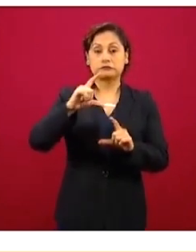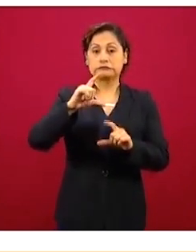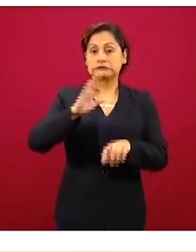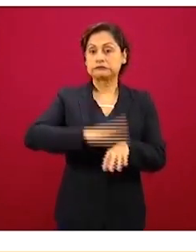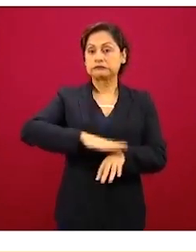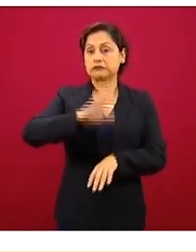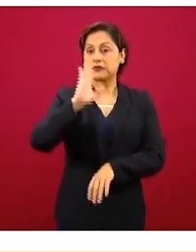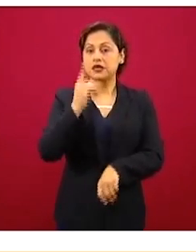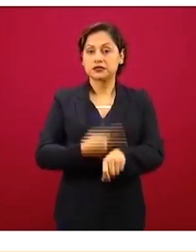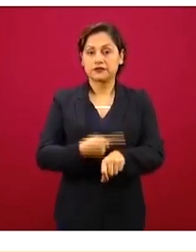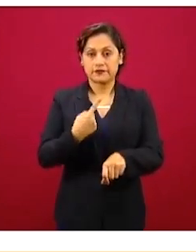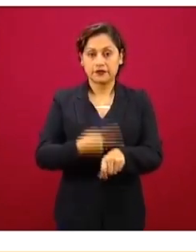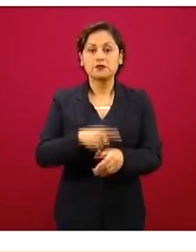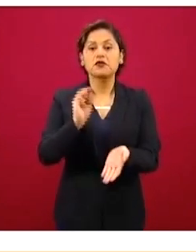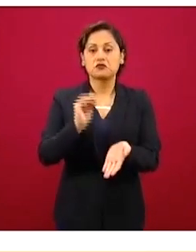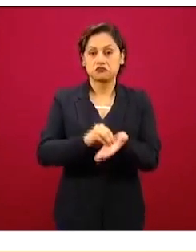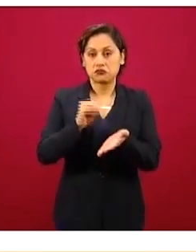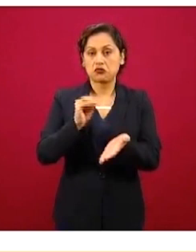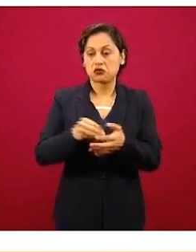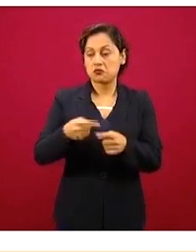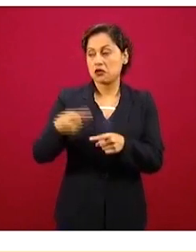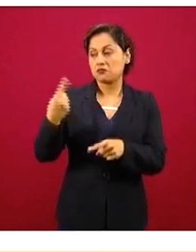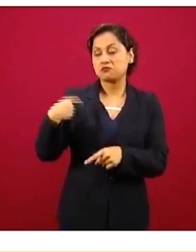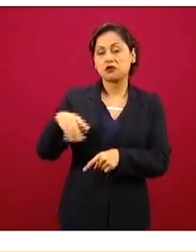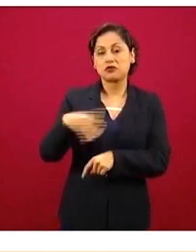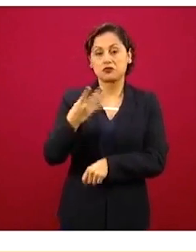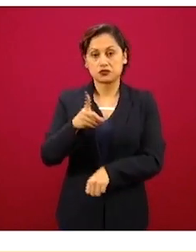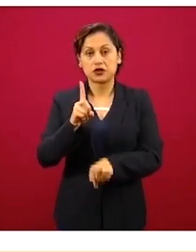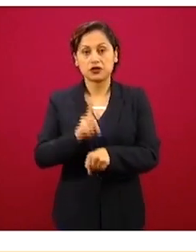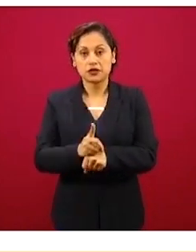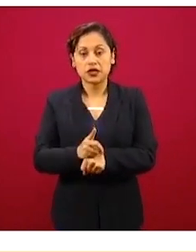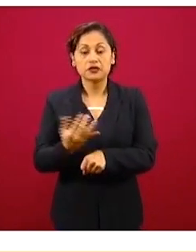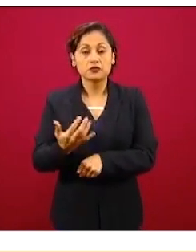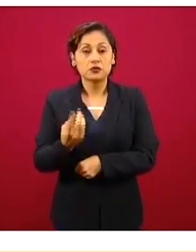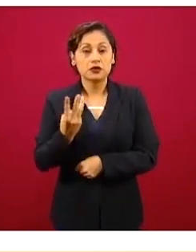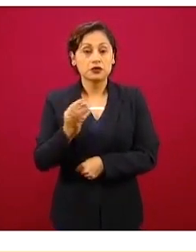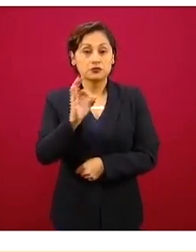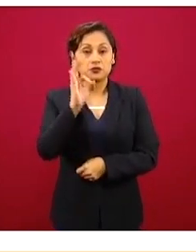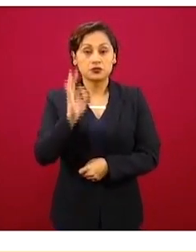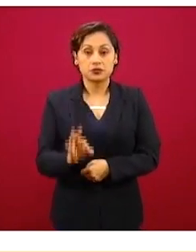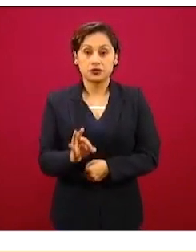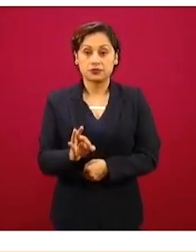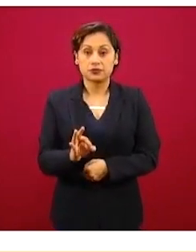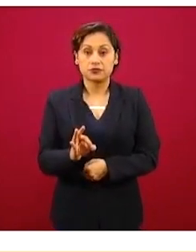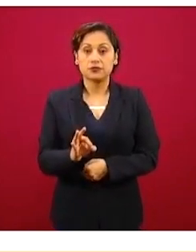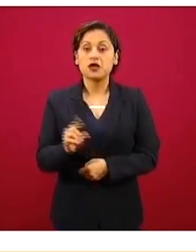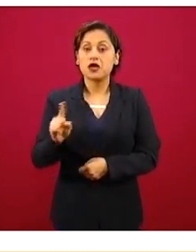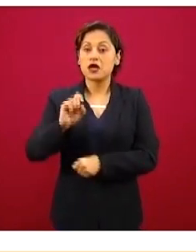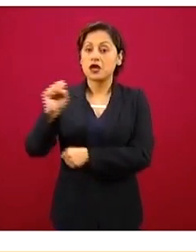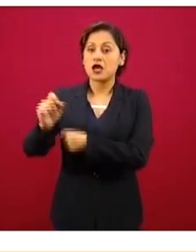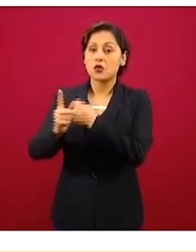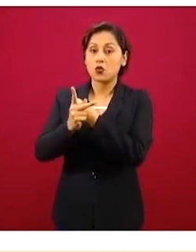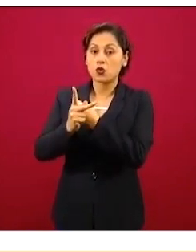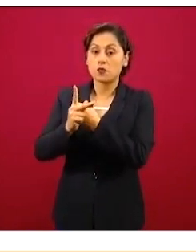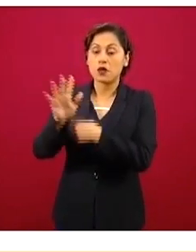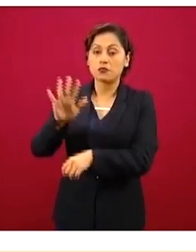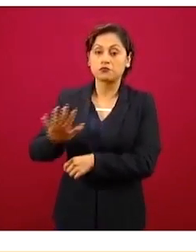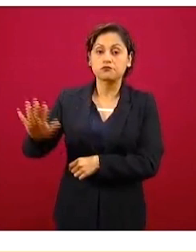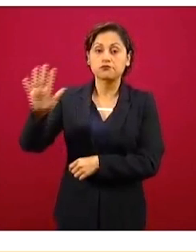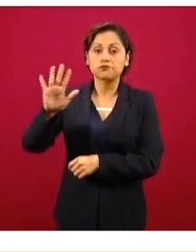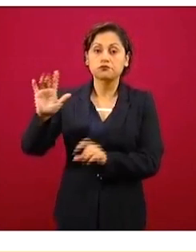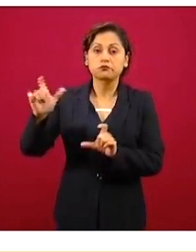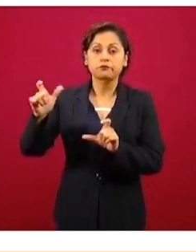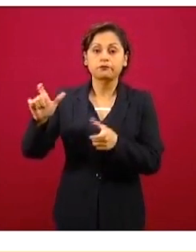y en cambio Europa va disminuyendo progresivamente su intensidad de transmisión. Otras regiones, como el Mediterráneo